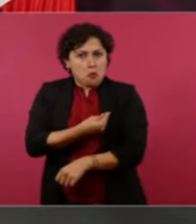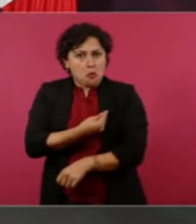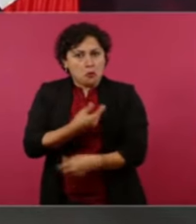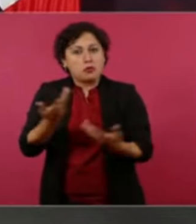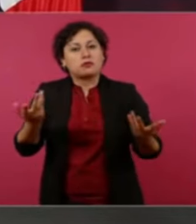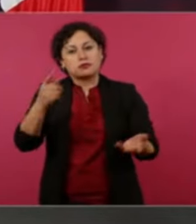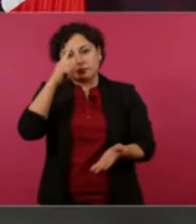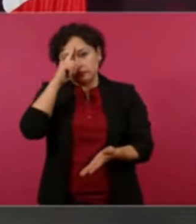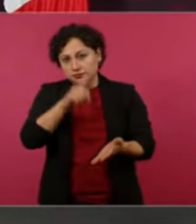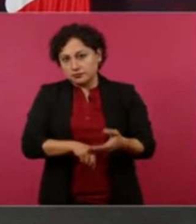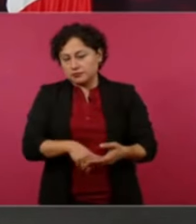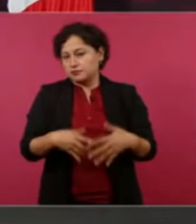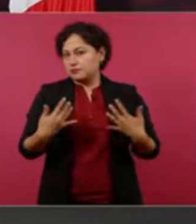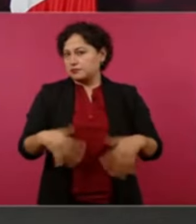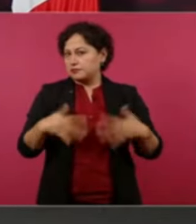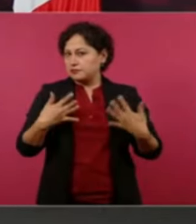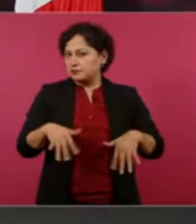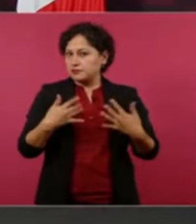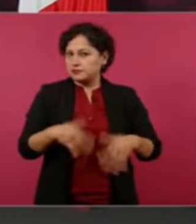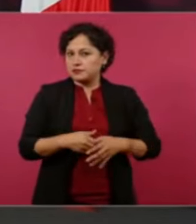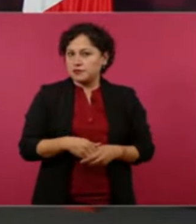pero no cambia